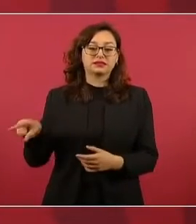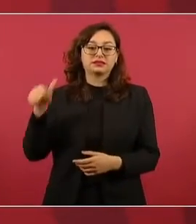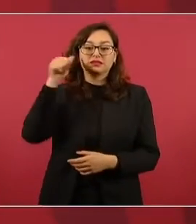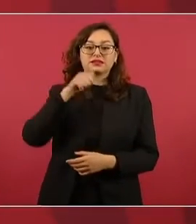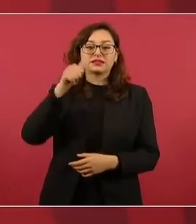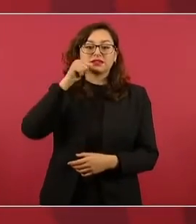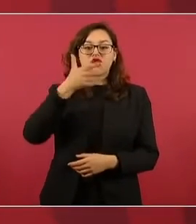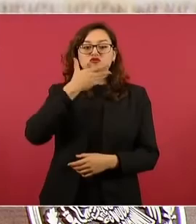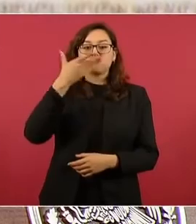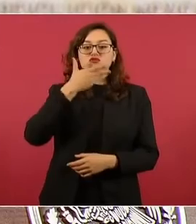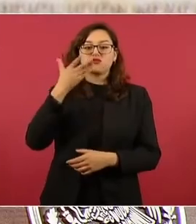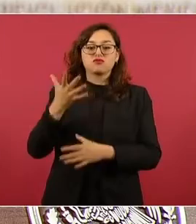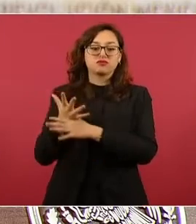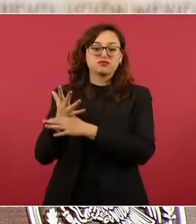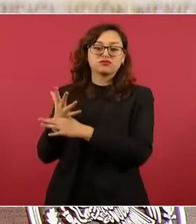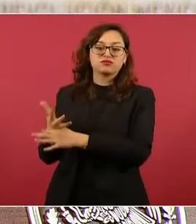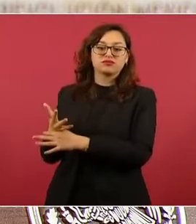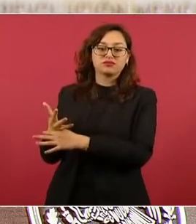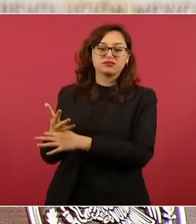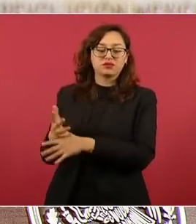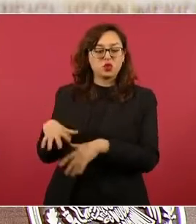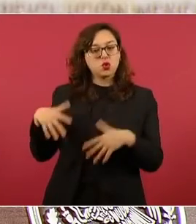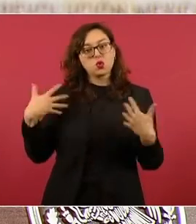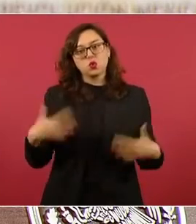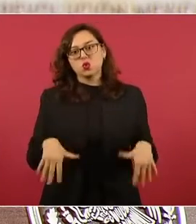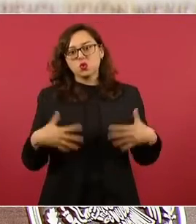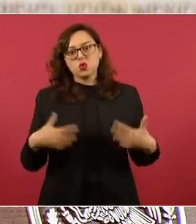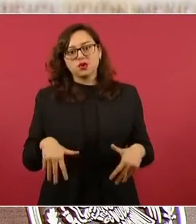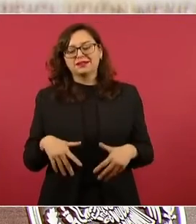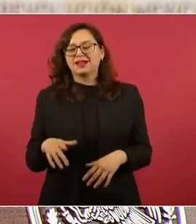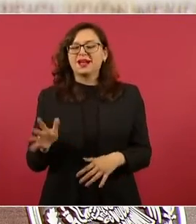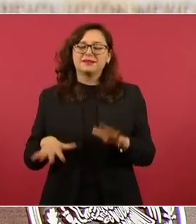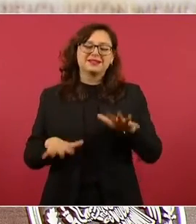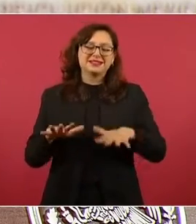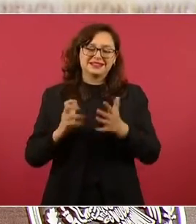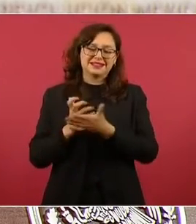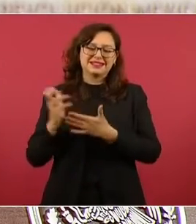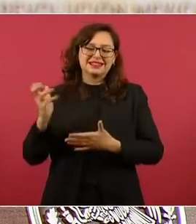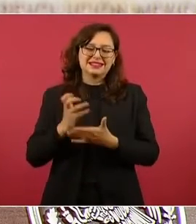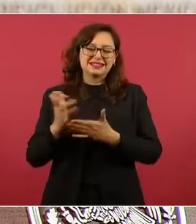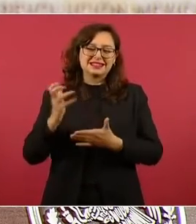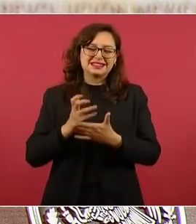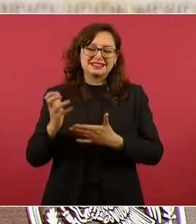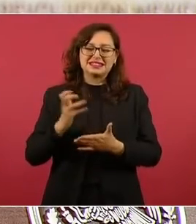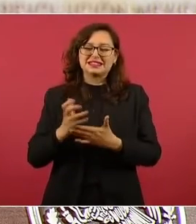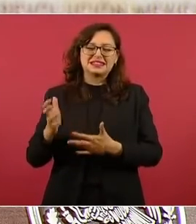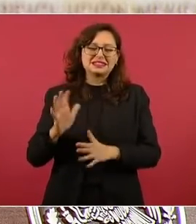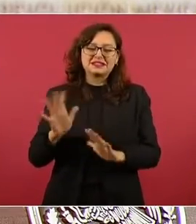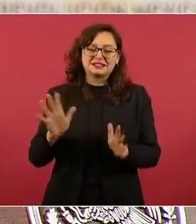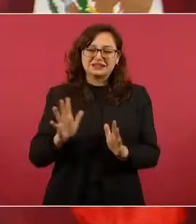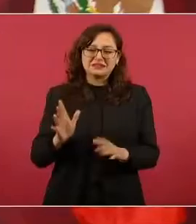a lo mejor no era así, era un globito,